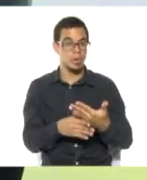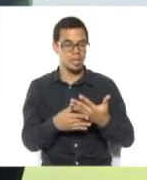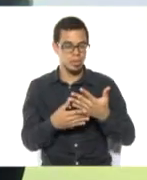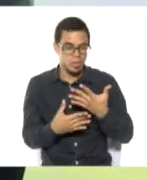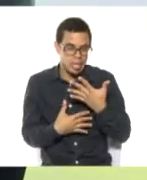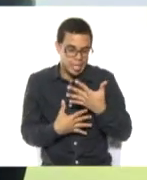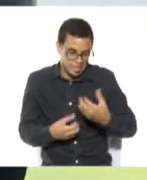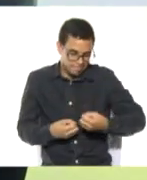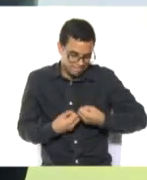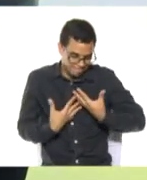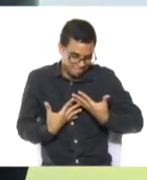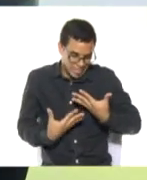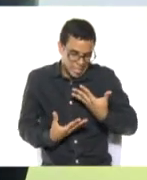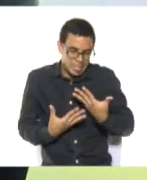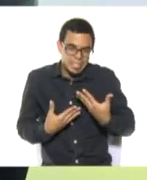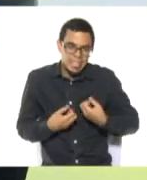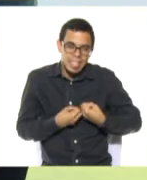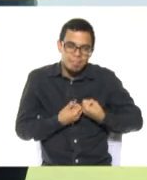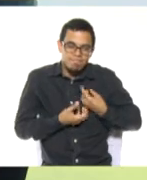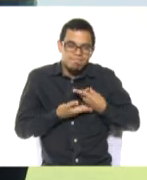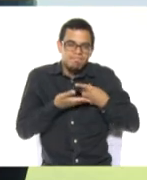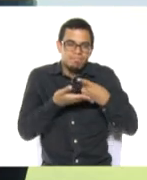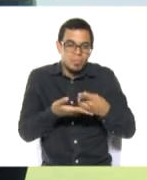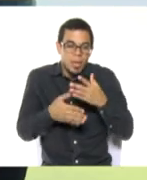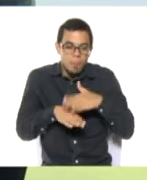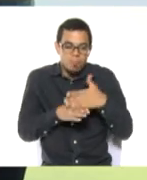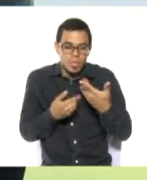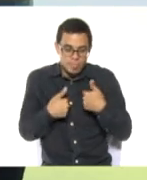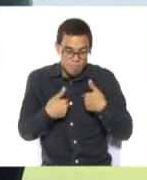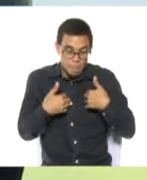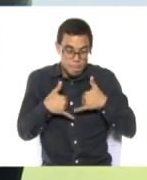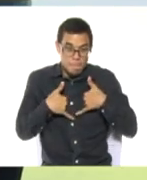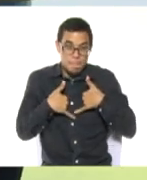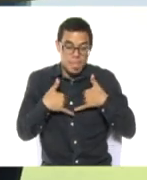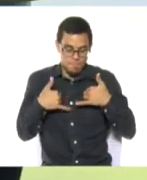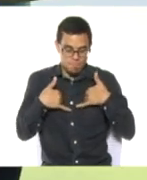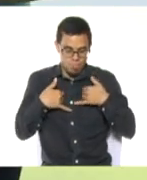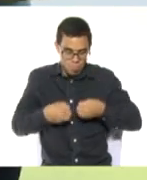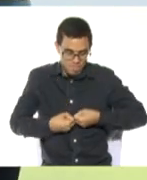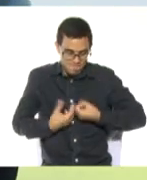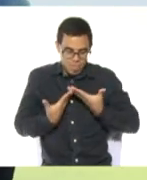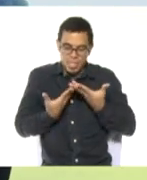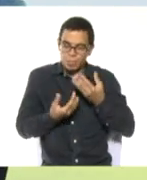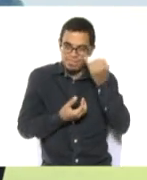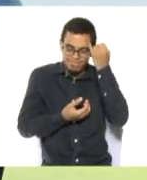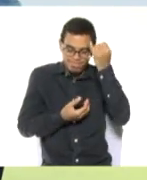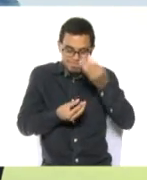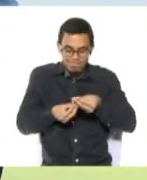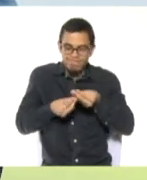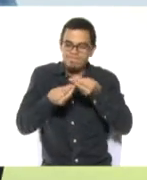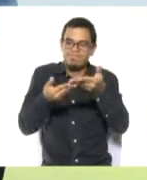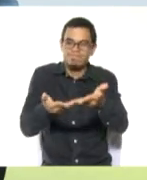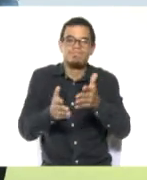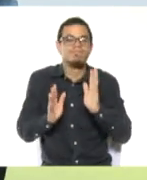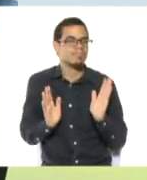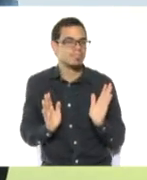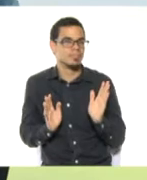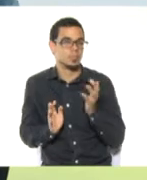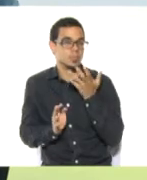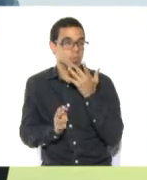elaborado con nuestras propias manos. Por ejemplo, Heiler, te regalo la tarjeta que elabore yo.